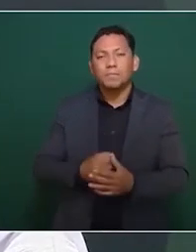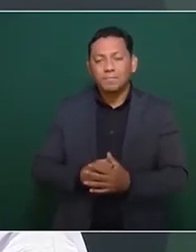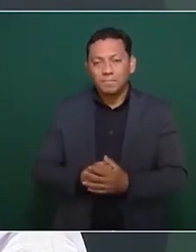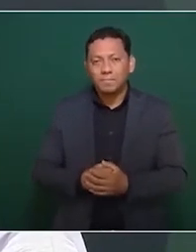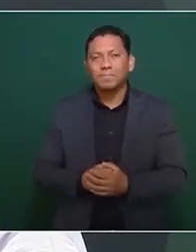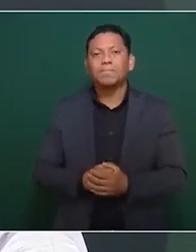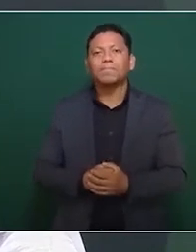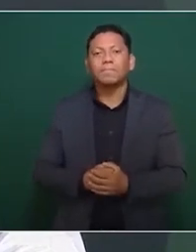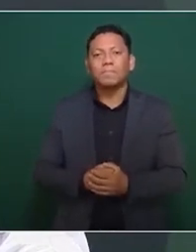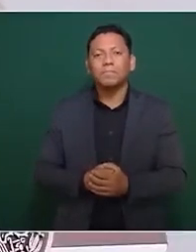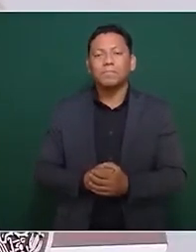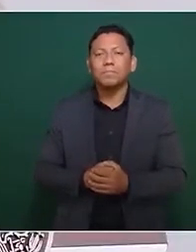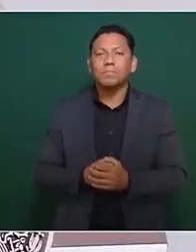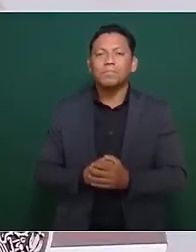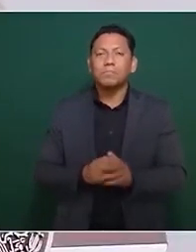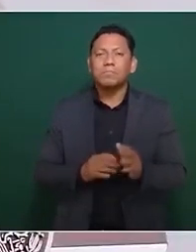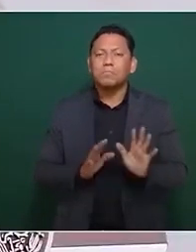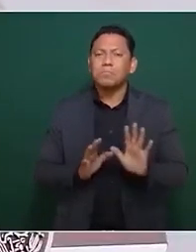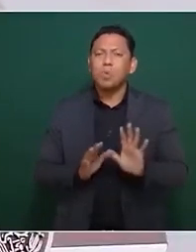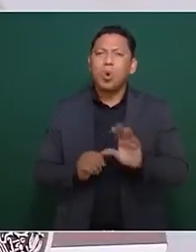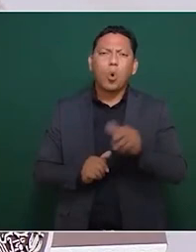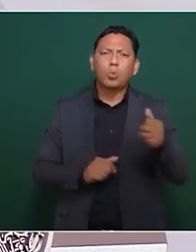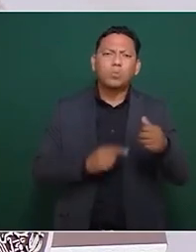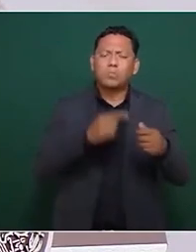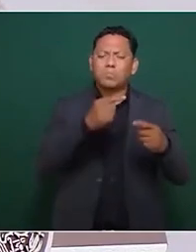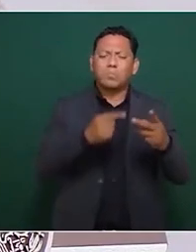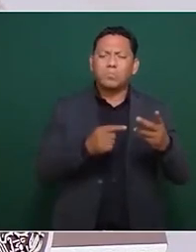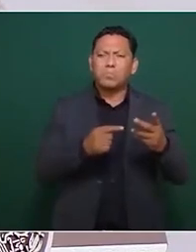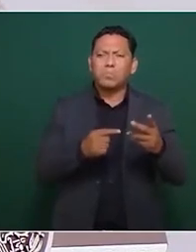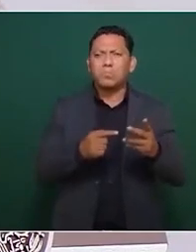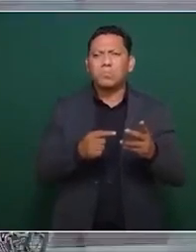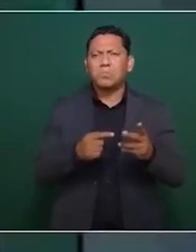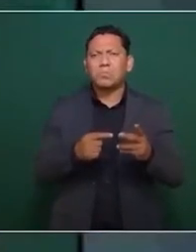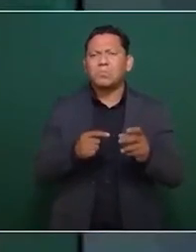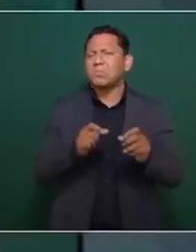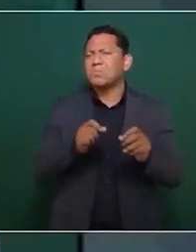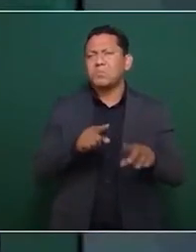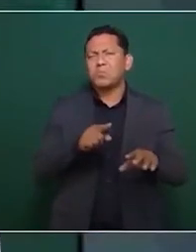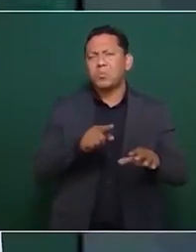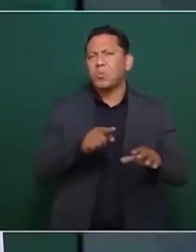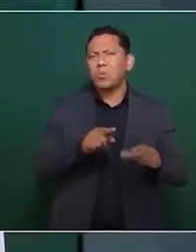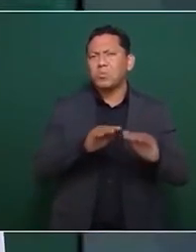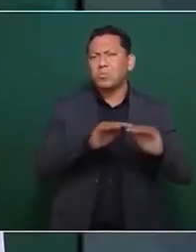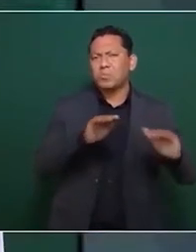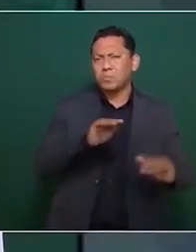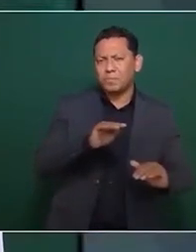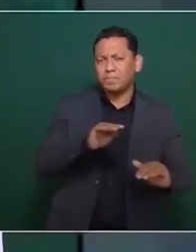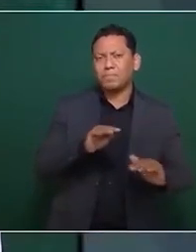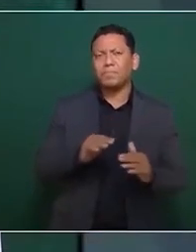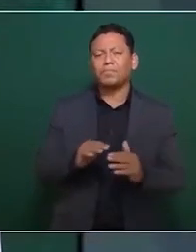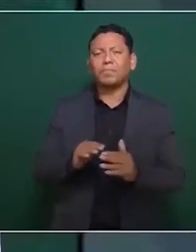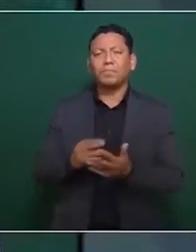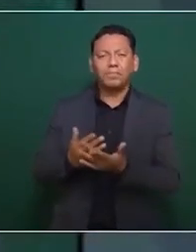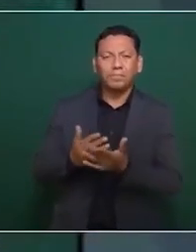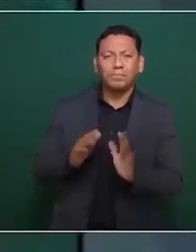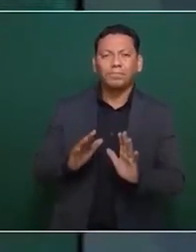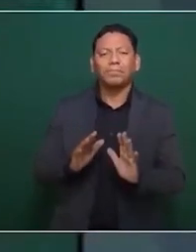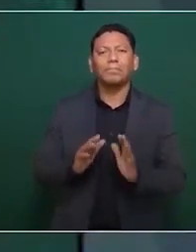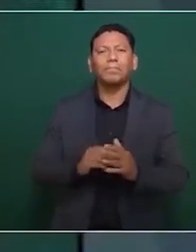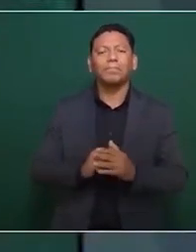lo demás no deja de ser secundario si